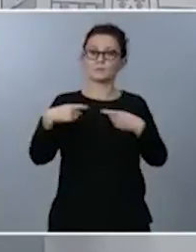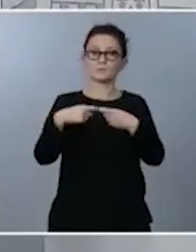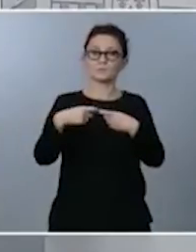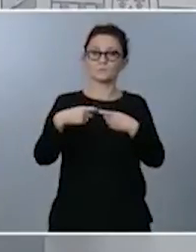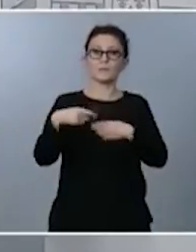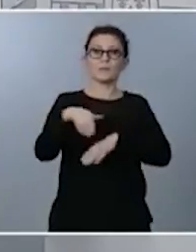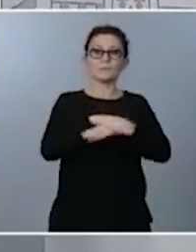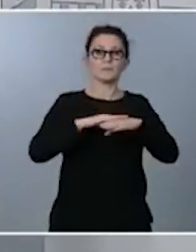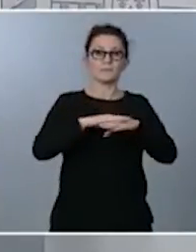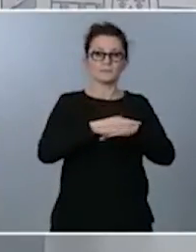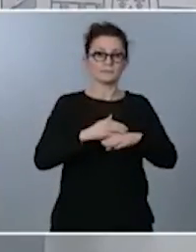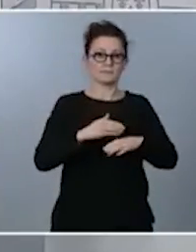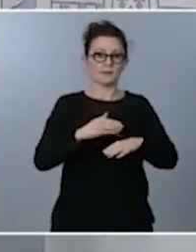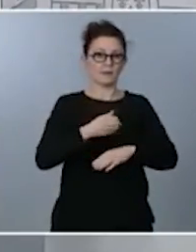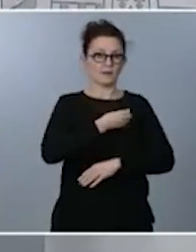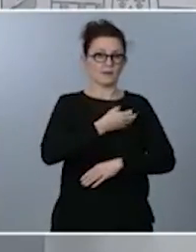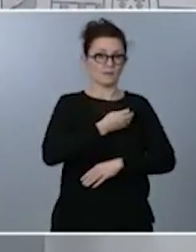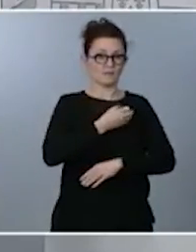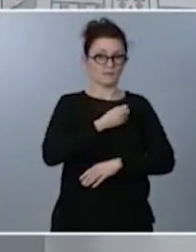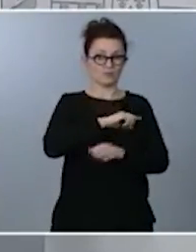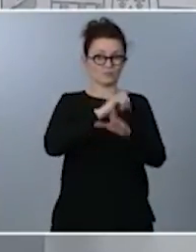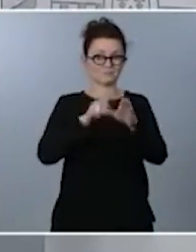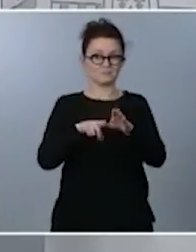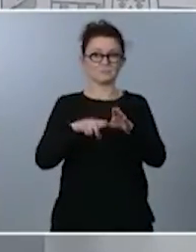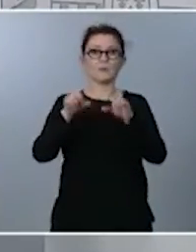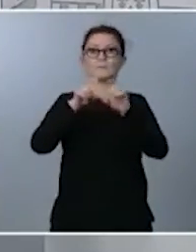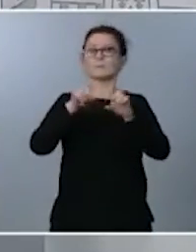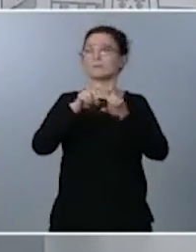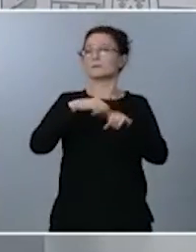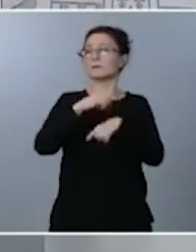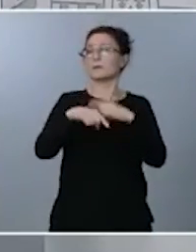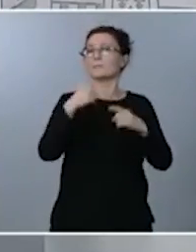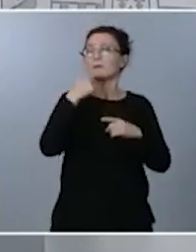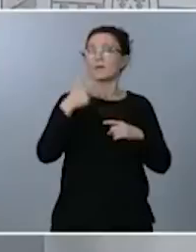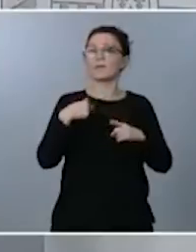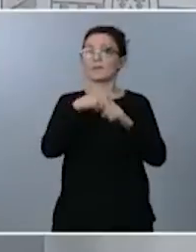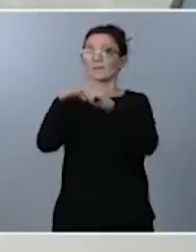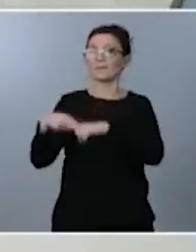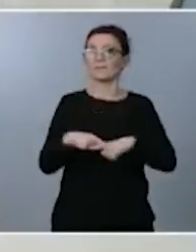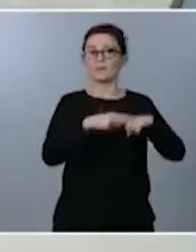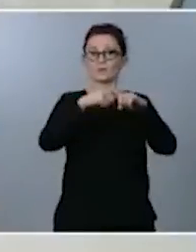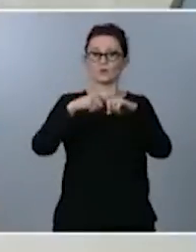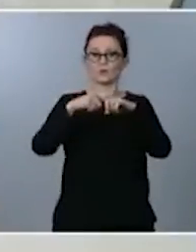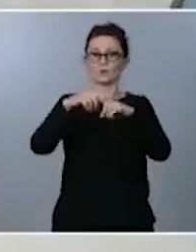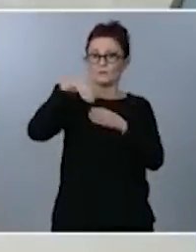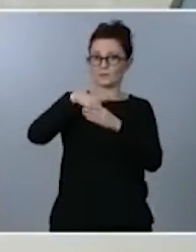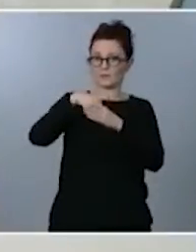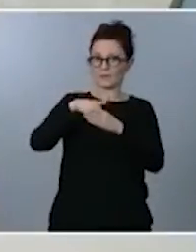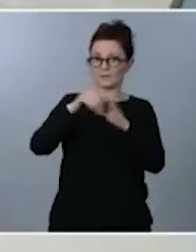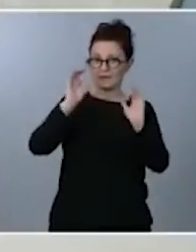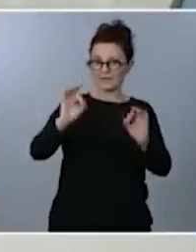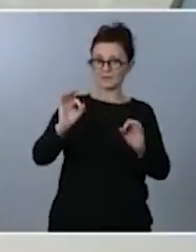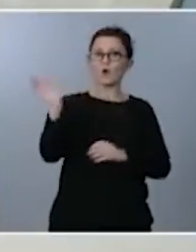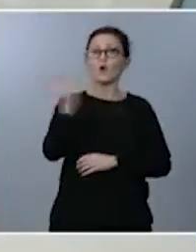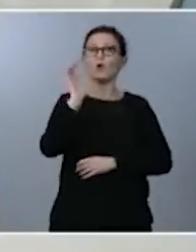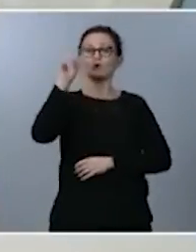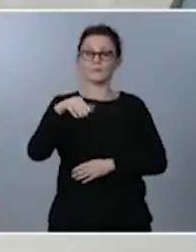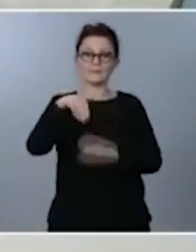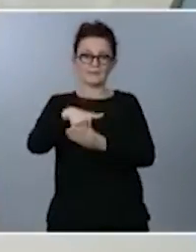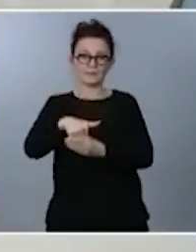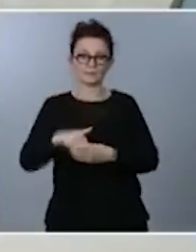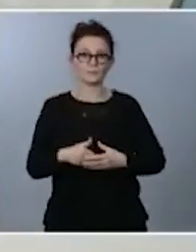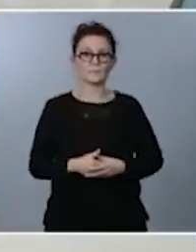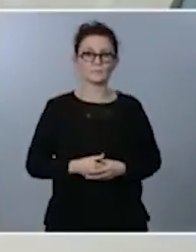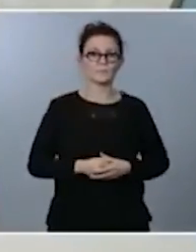la empresa familiar y ha hablado de que serían dividendos de la internacionalización. ¿Sería solo así o serían también los internos? Por lo nos puede